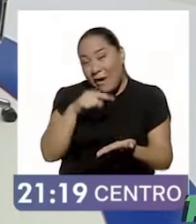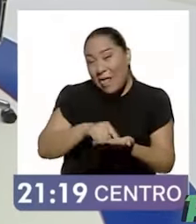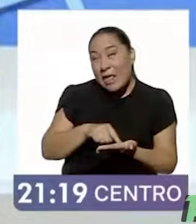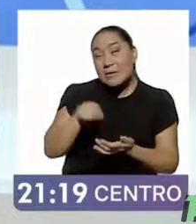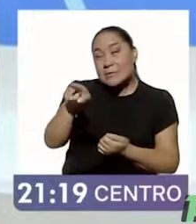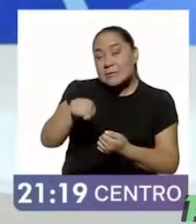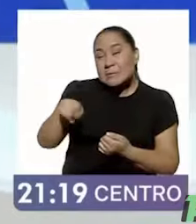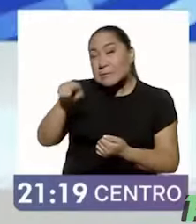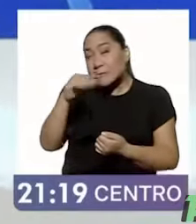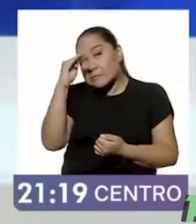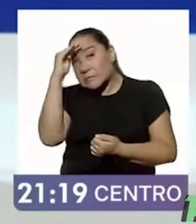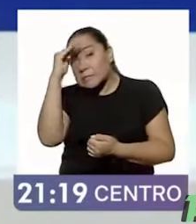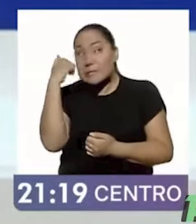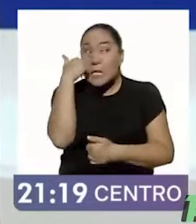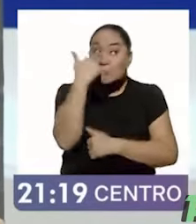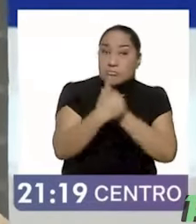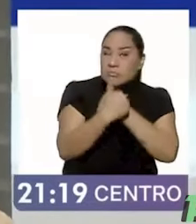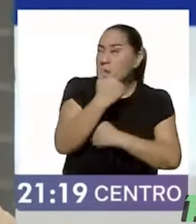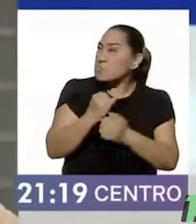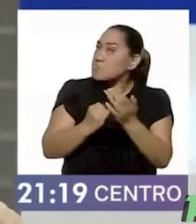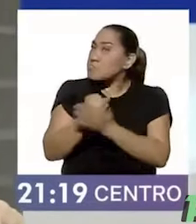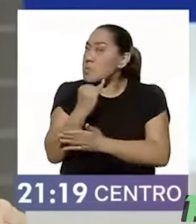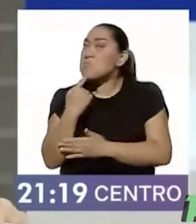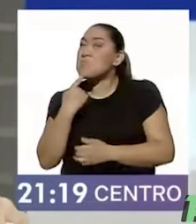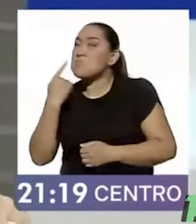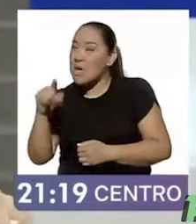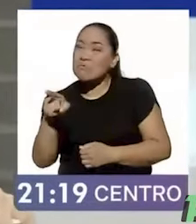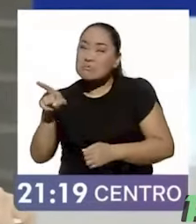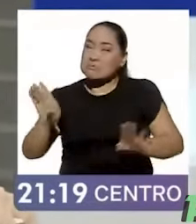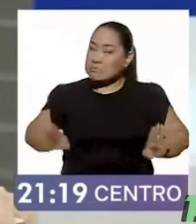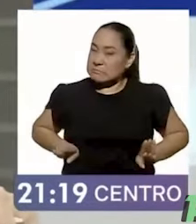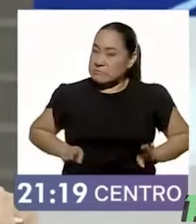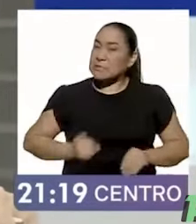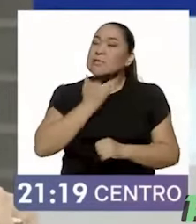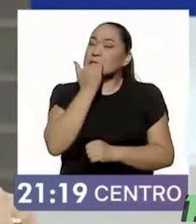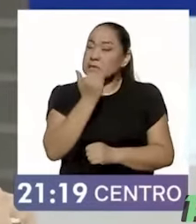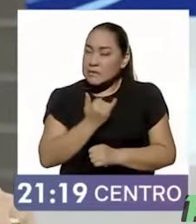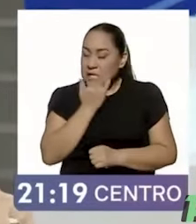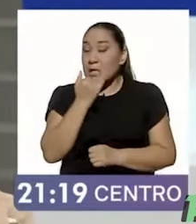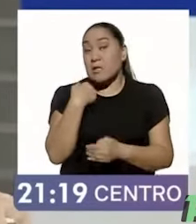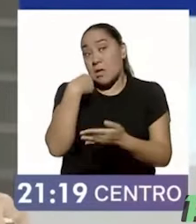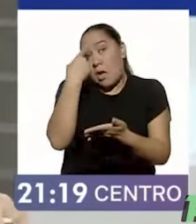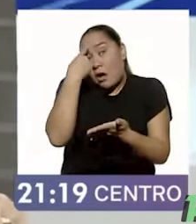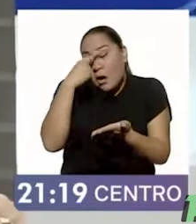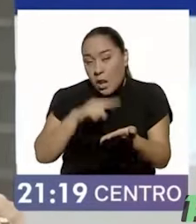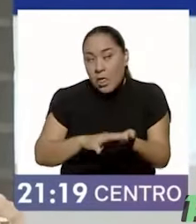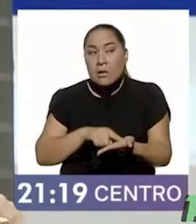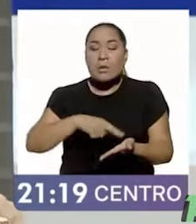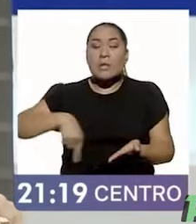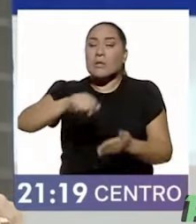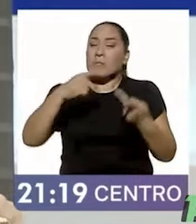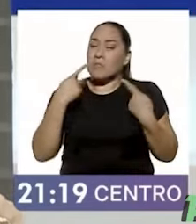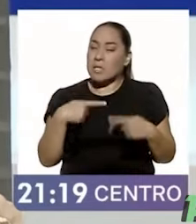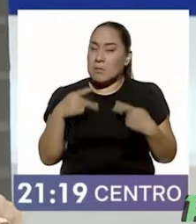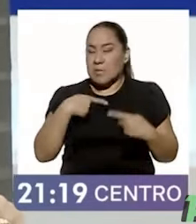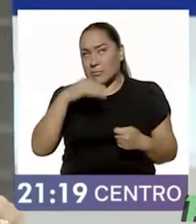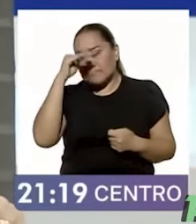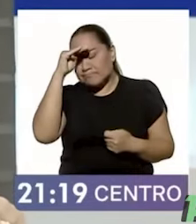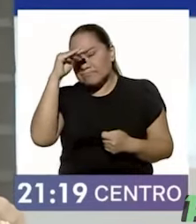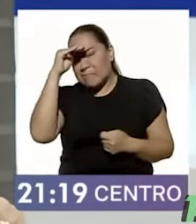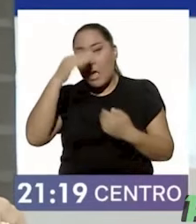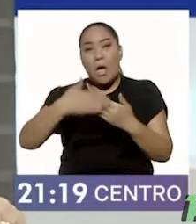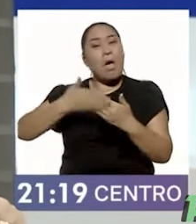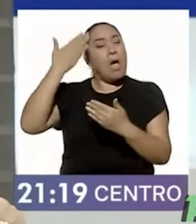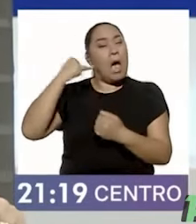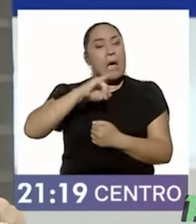la impugnación. Y creo que deberíamos los ciudadanos hacer algo que nunca hemos hecho. Después